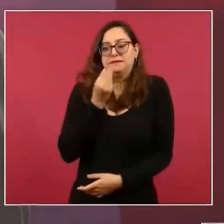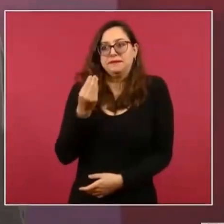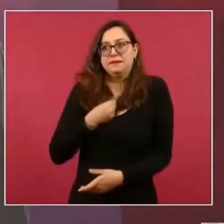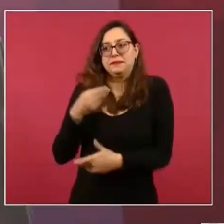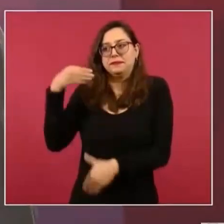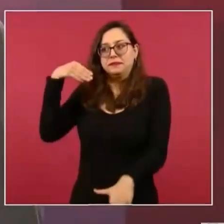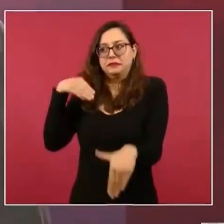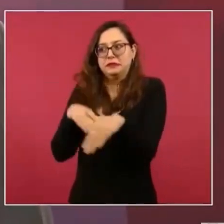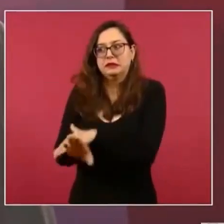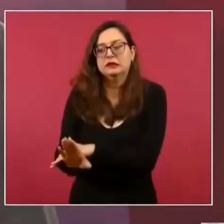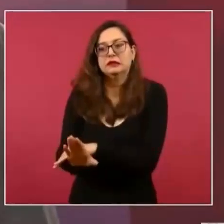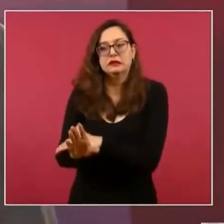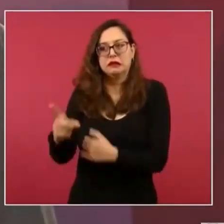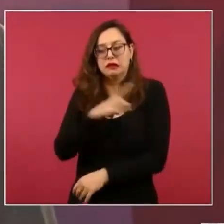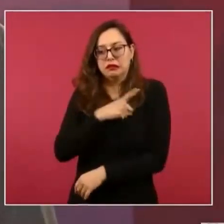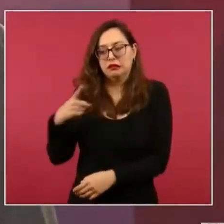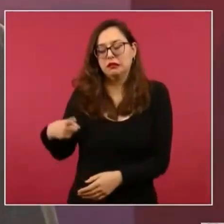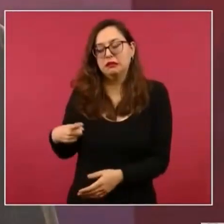va con miedo.